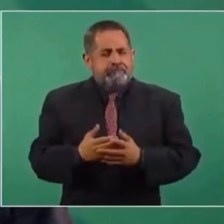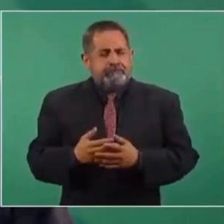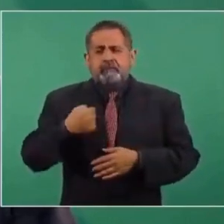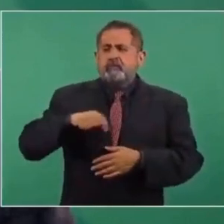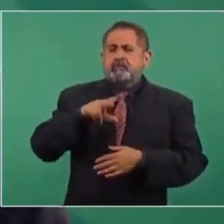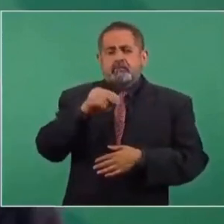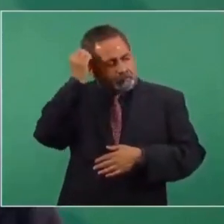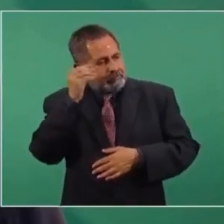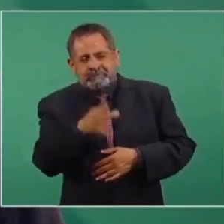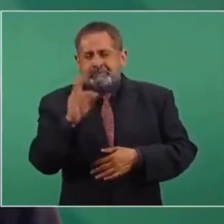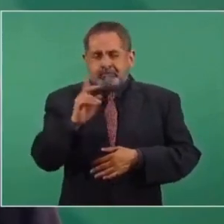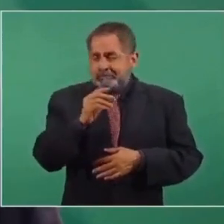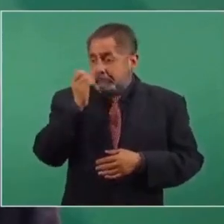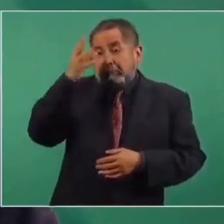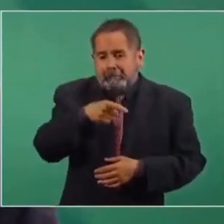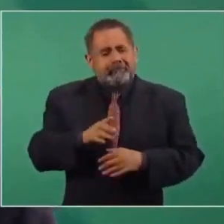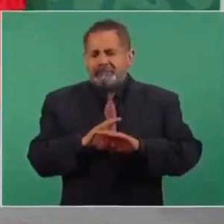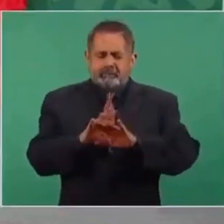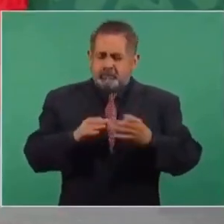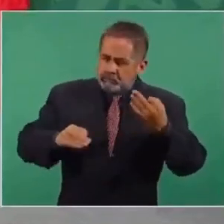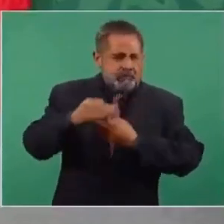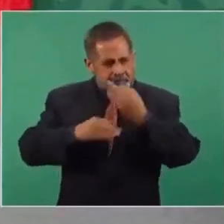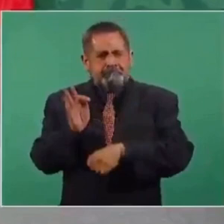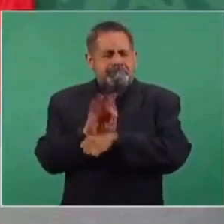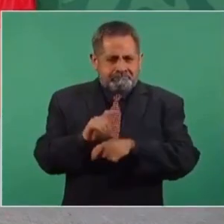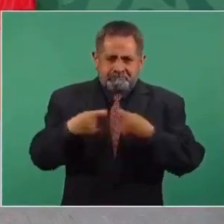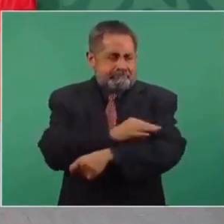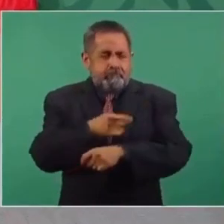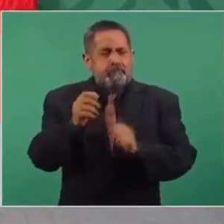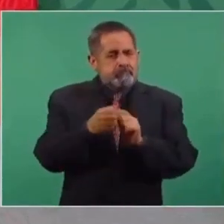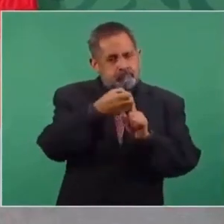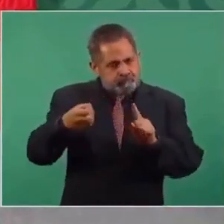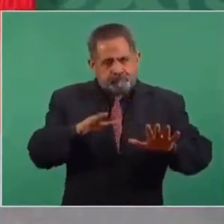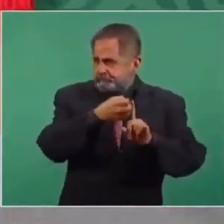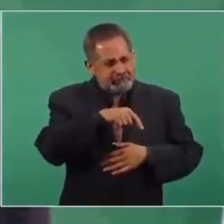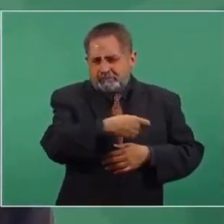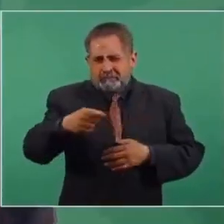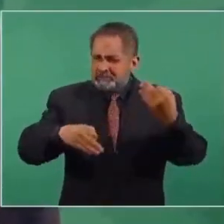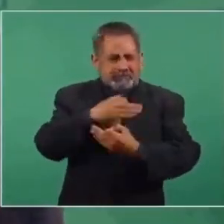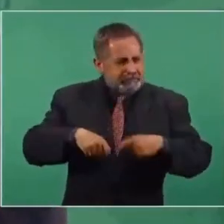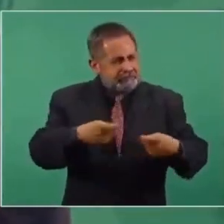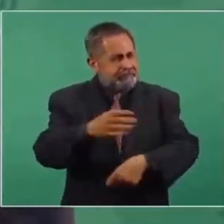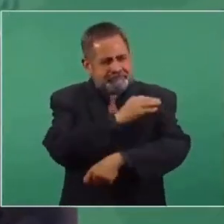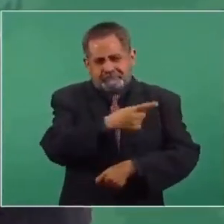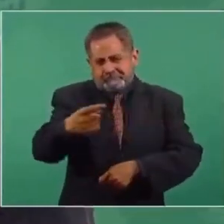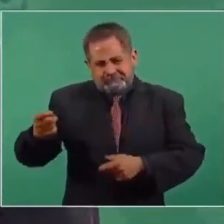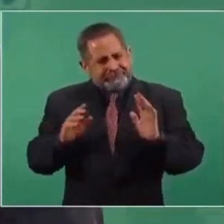que no estamos olvidando a nadie, que no vamos a dejar a nadie sin protección, nada más que lo tenemos que hacer con orden, a todos nos va a tocar.